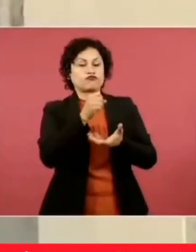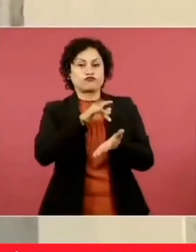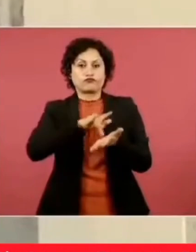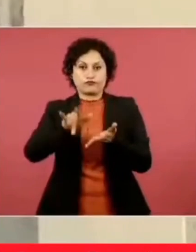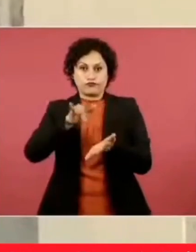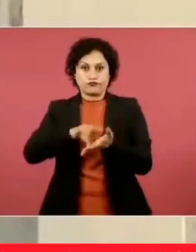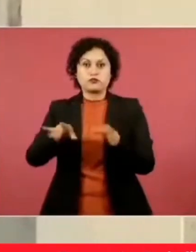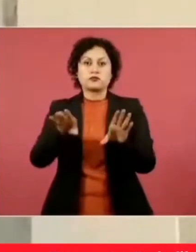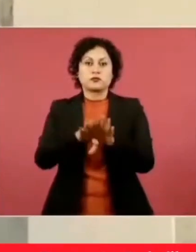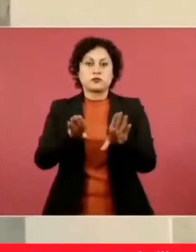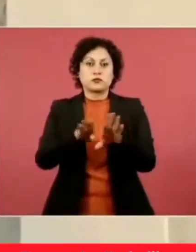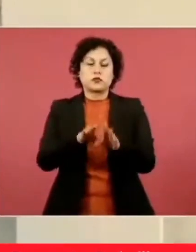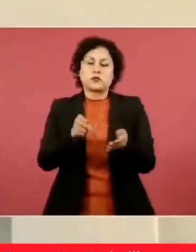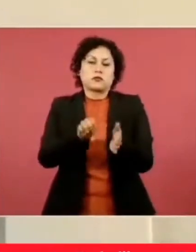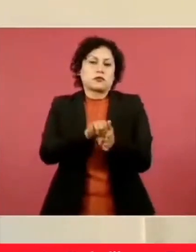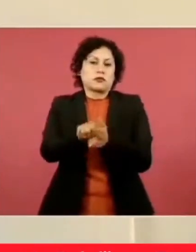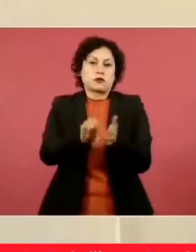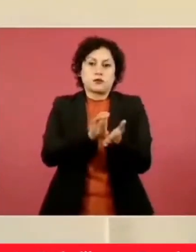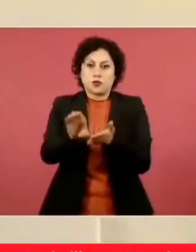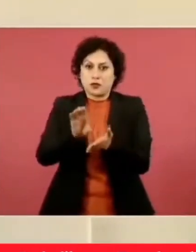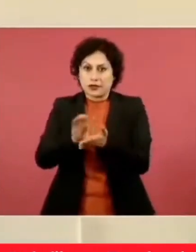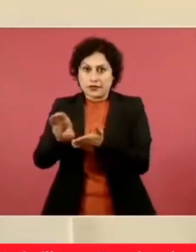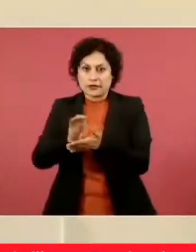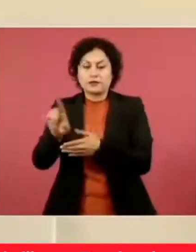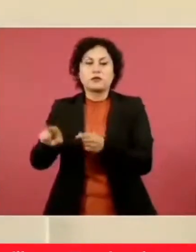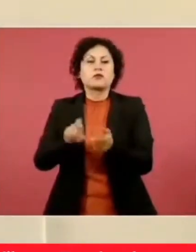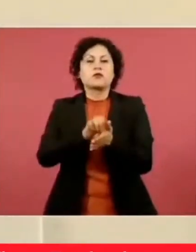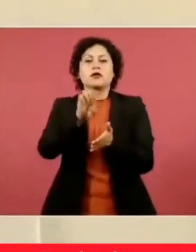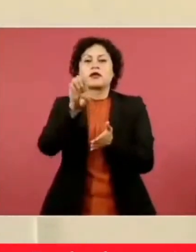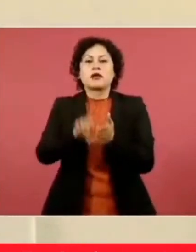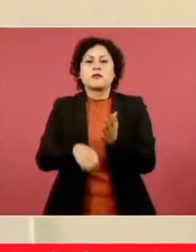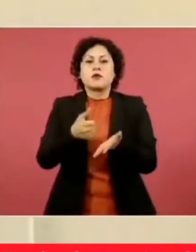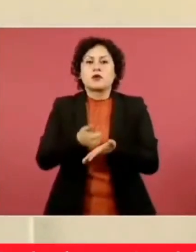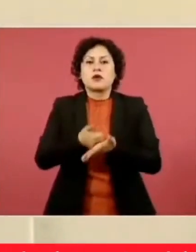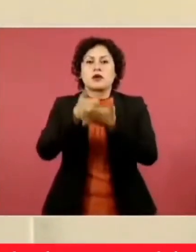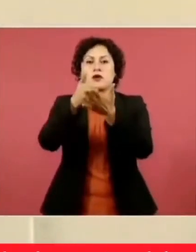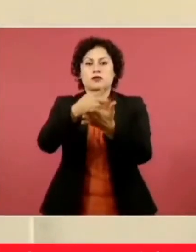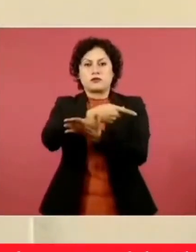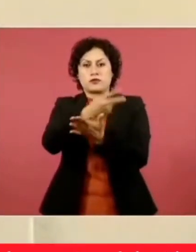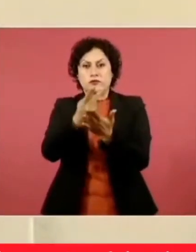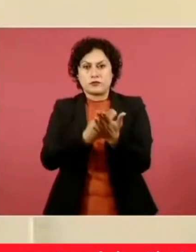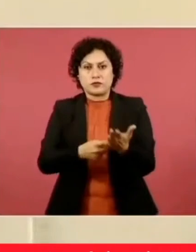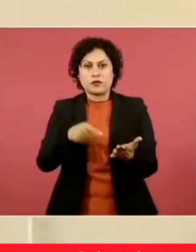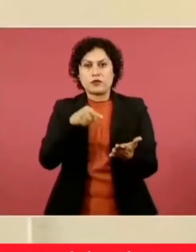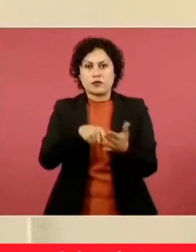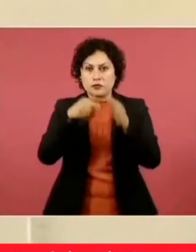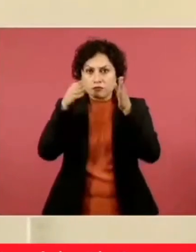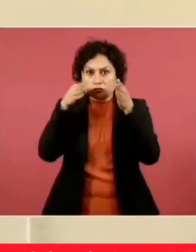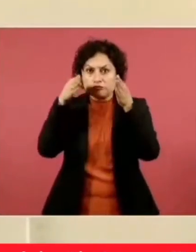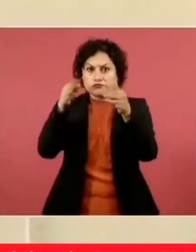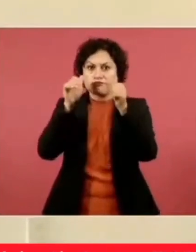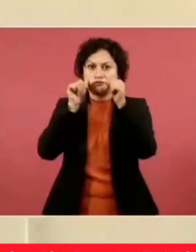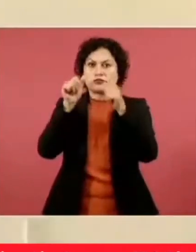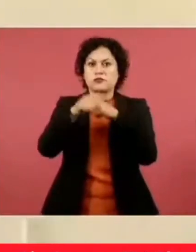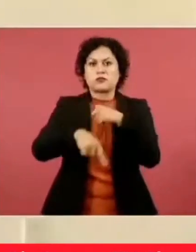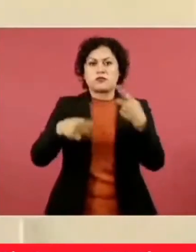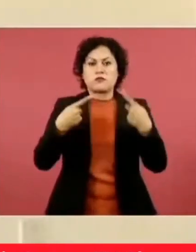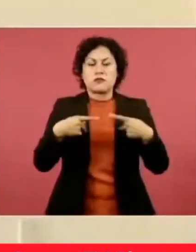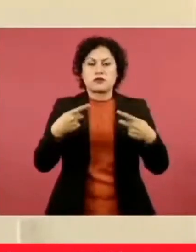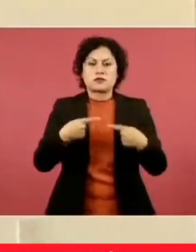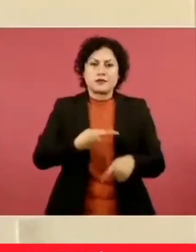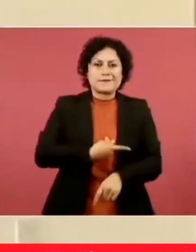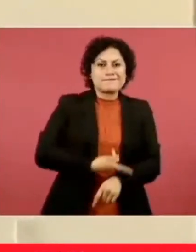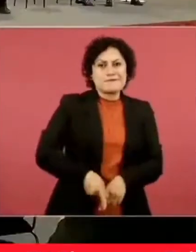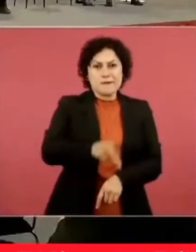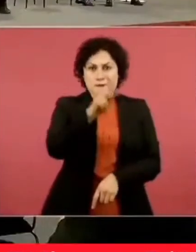no son créditos, son subsidios que por lo mismo se focalizan a la población más vulnerable de